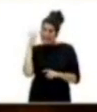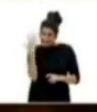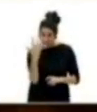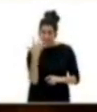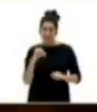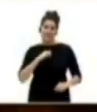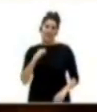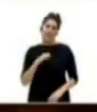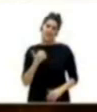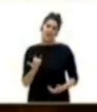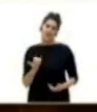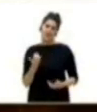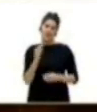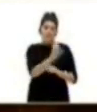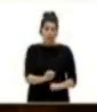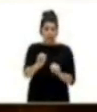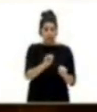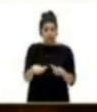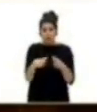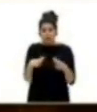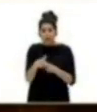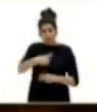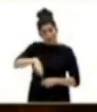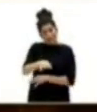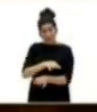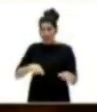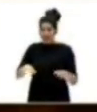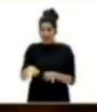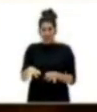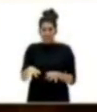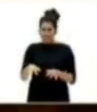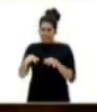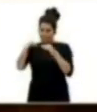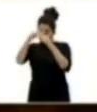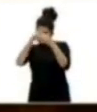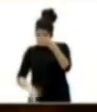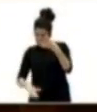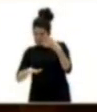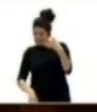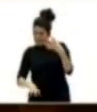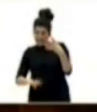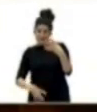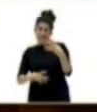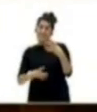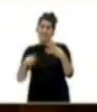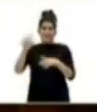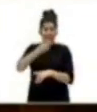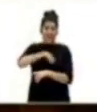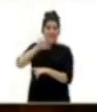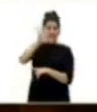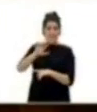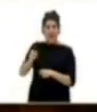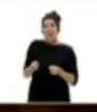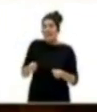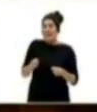Además, en protección social, nuestras islas ocupan el último lugar del Estado español en gasto